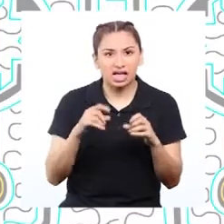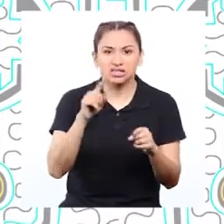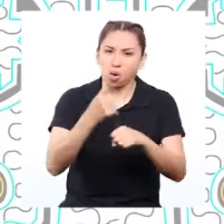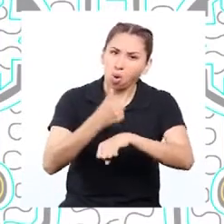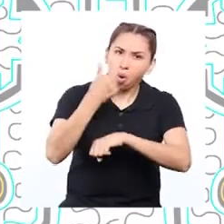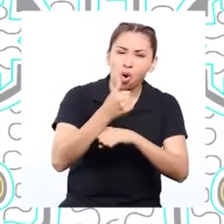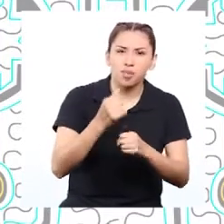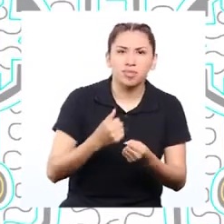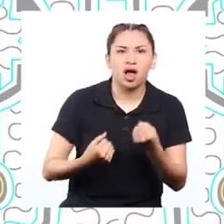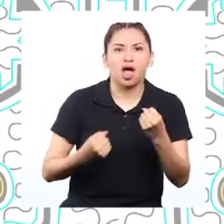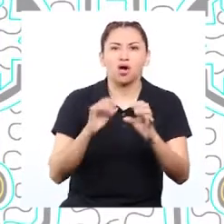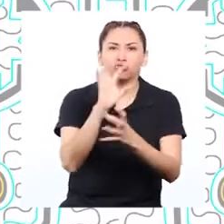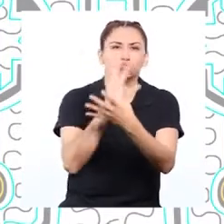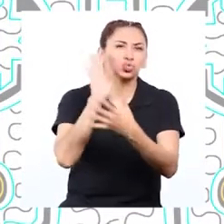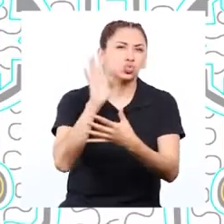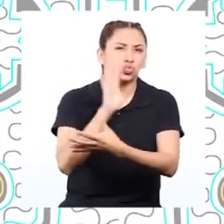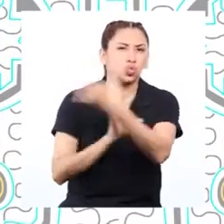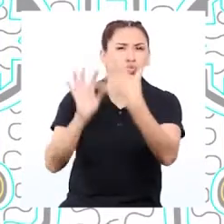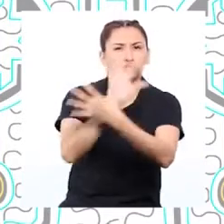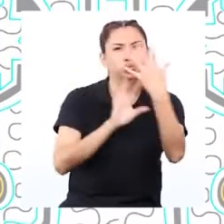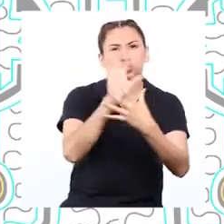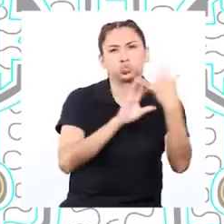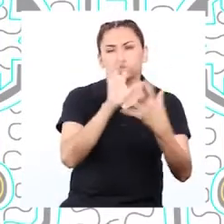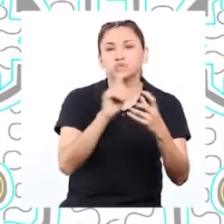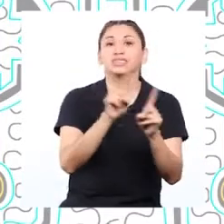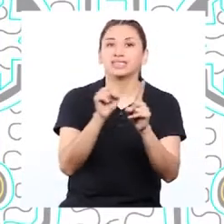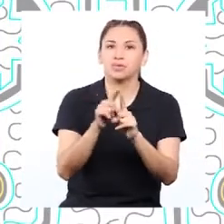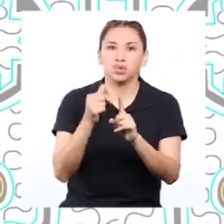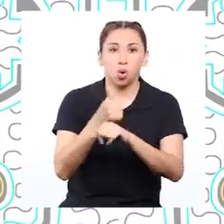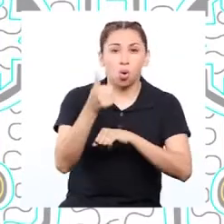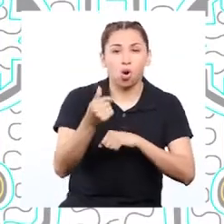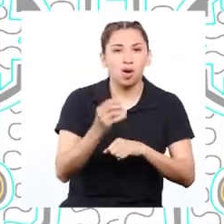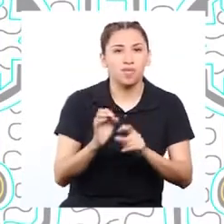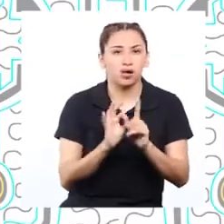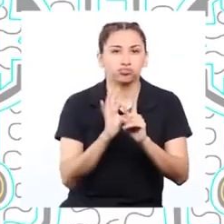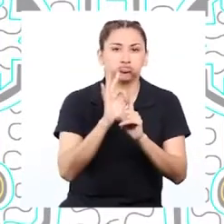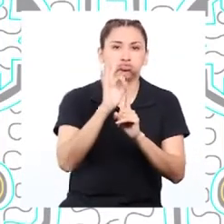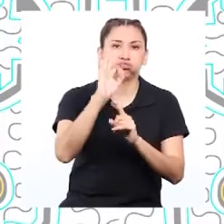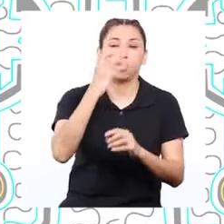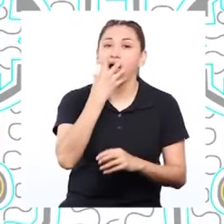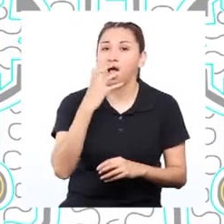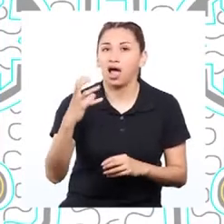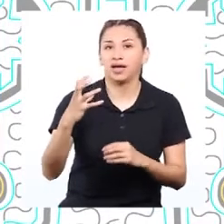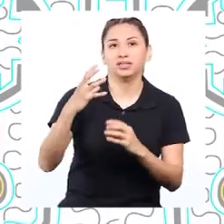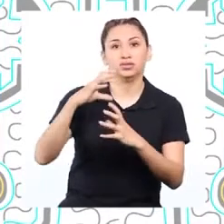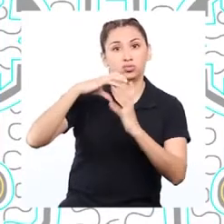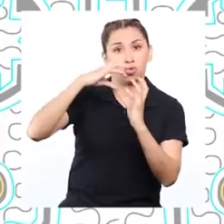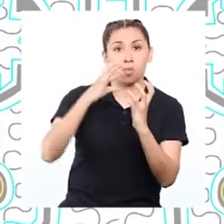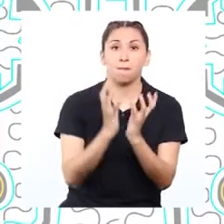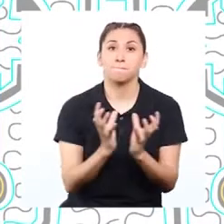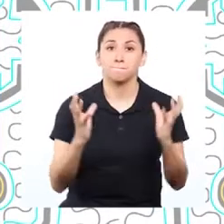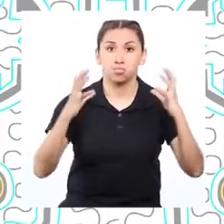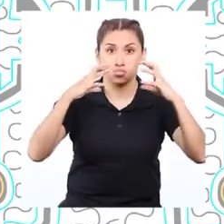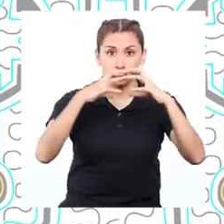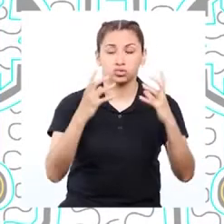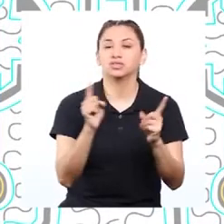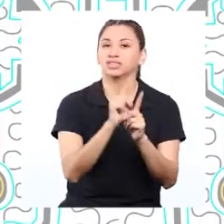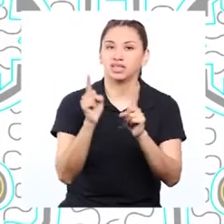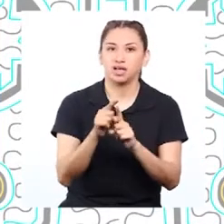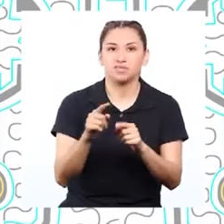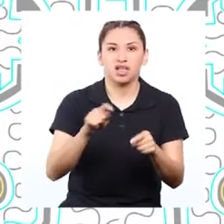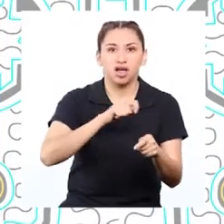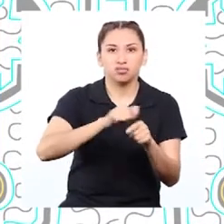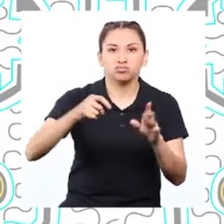gases de efecto invernadero en la atmósfera y producen el calentamiento global. La quema de combustible fósiles produce